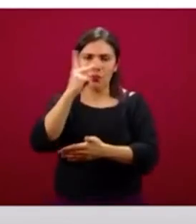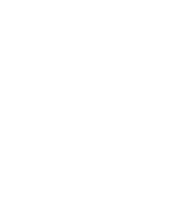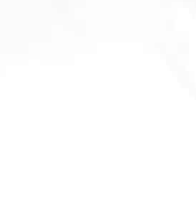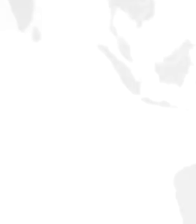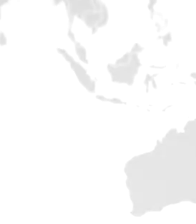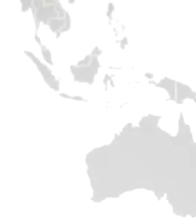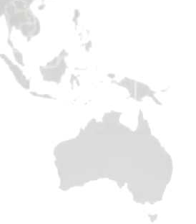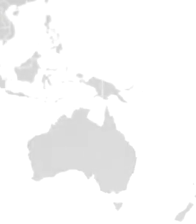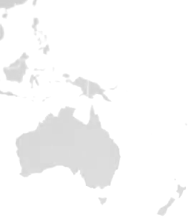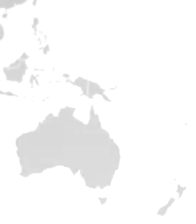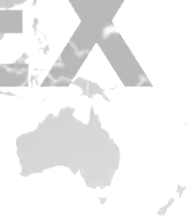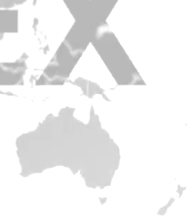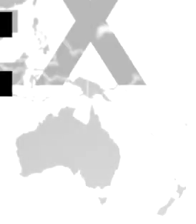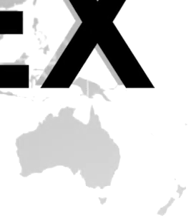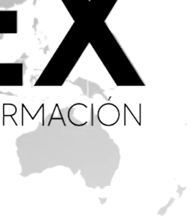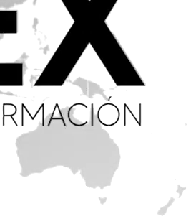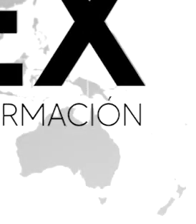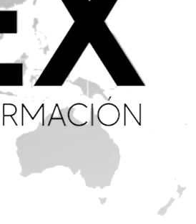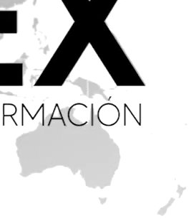a la palabra.